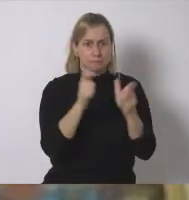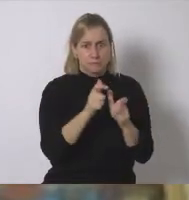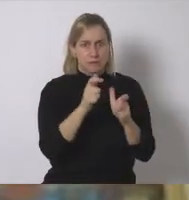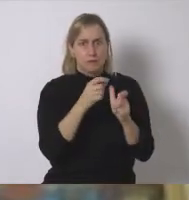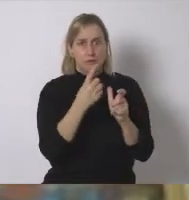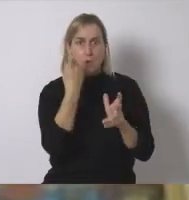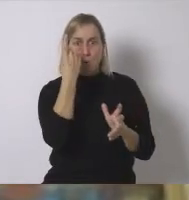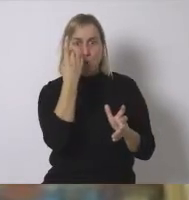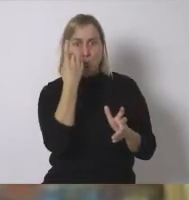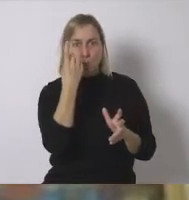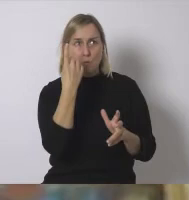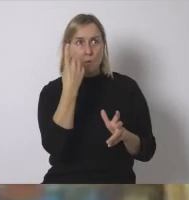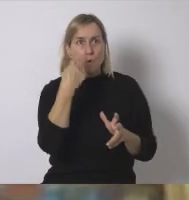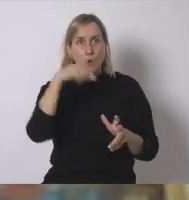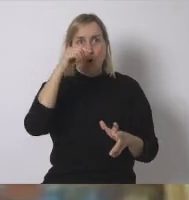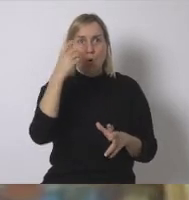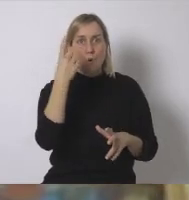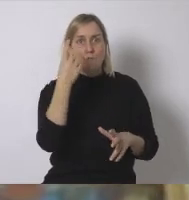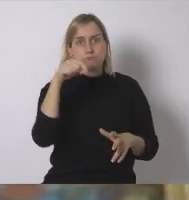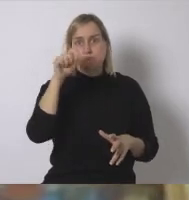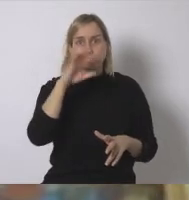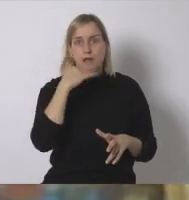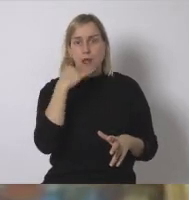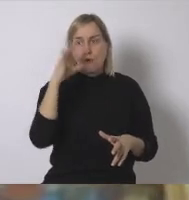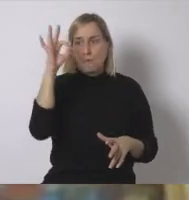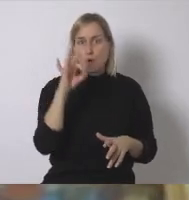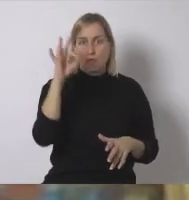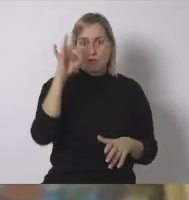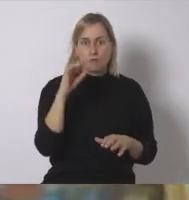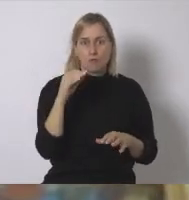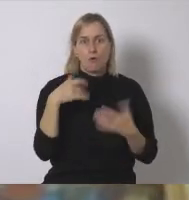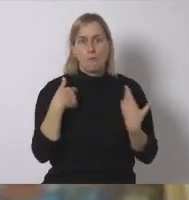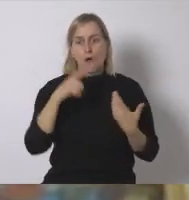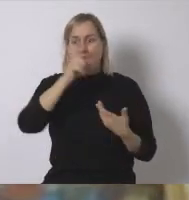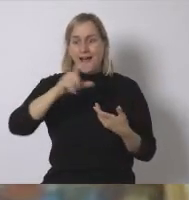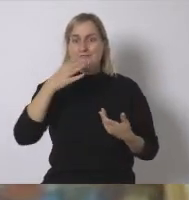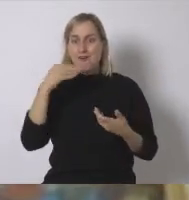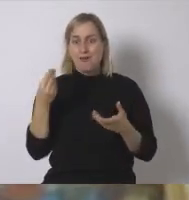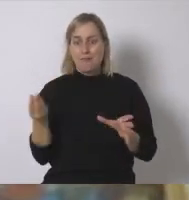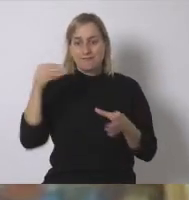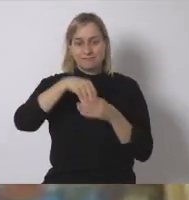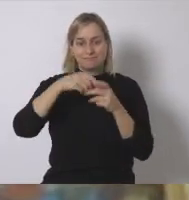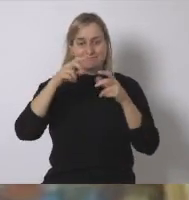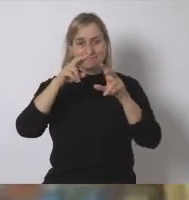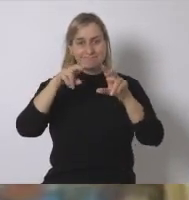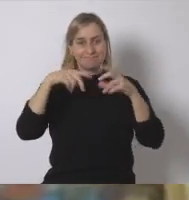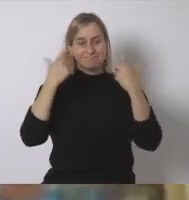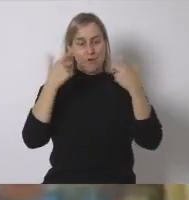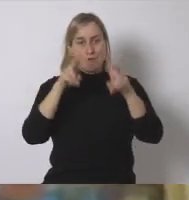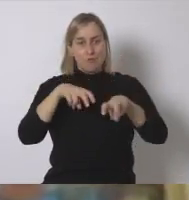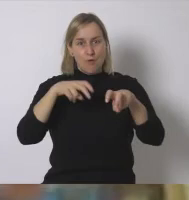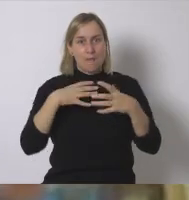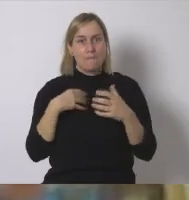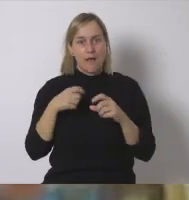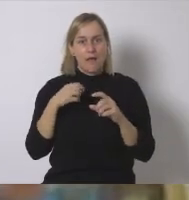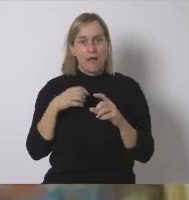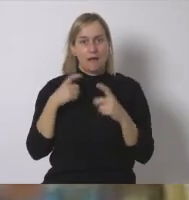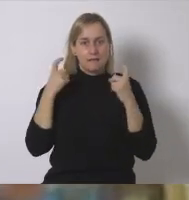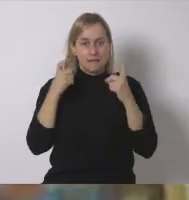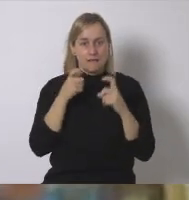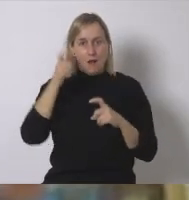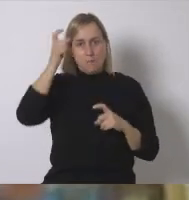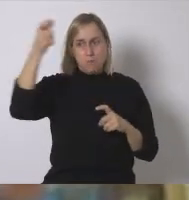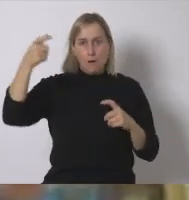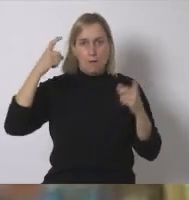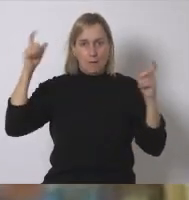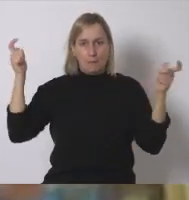uno por ciento? ¿cómo queremos incorporar gente joven al medio rural? ¿cómo queremos luchar contra la despoblación si la